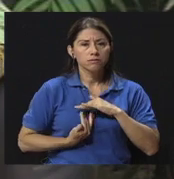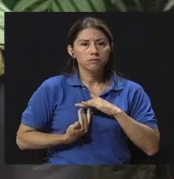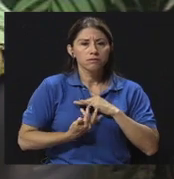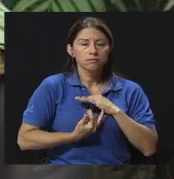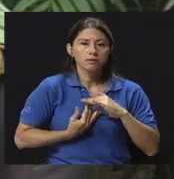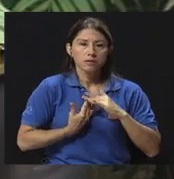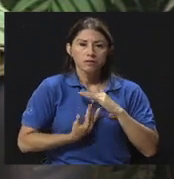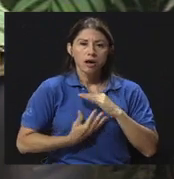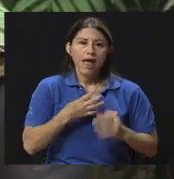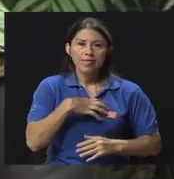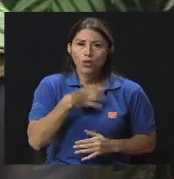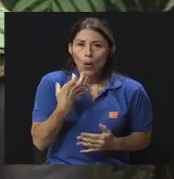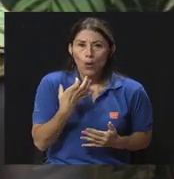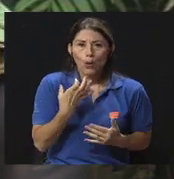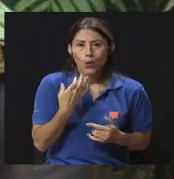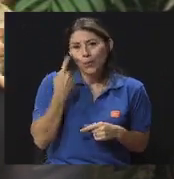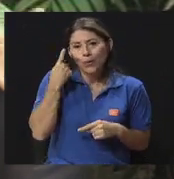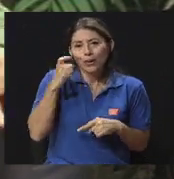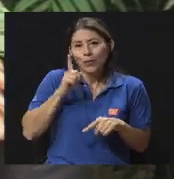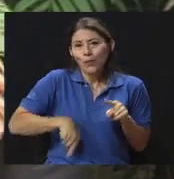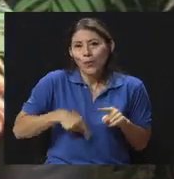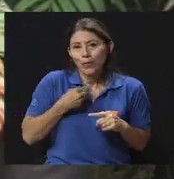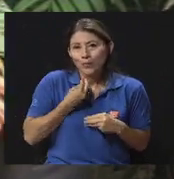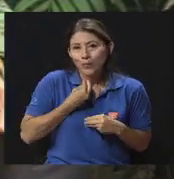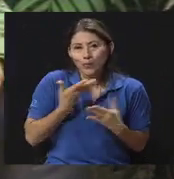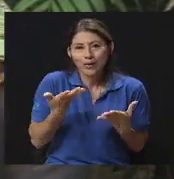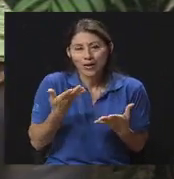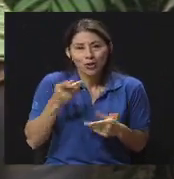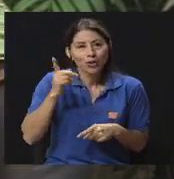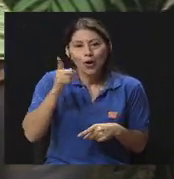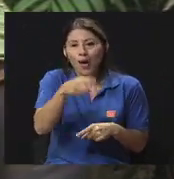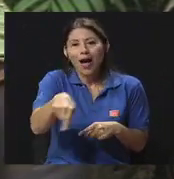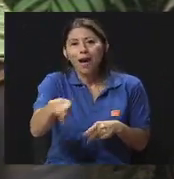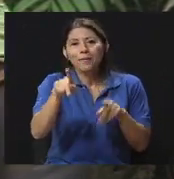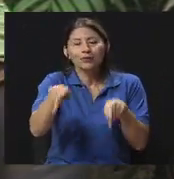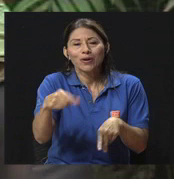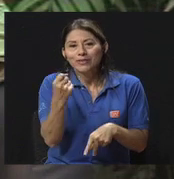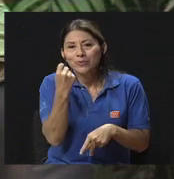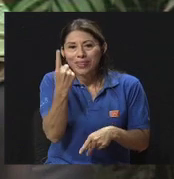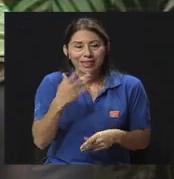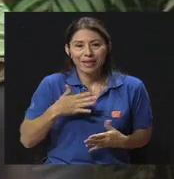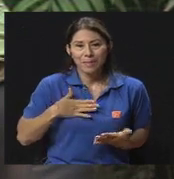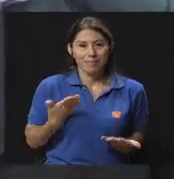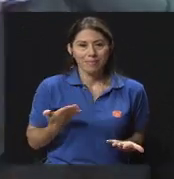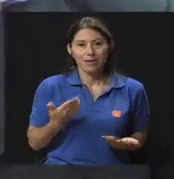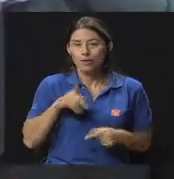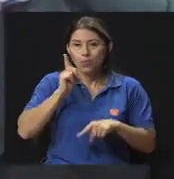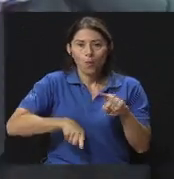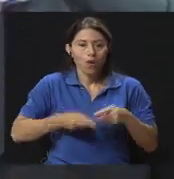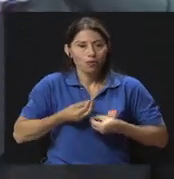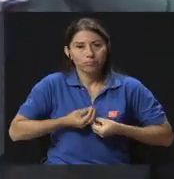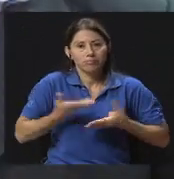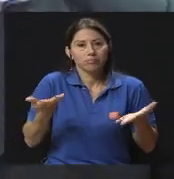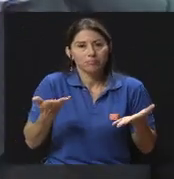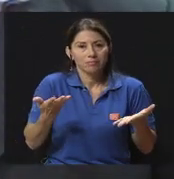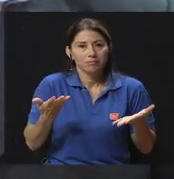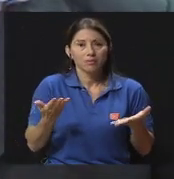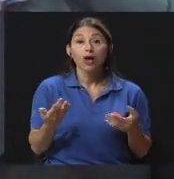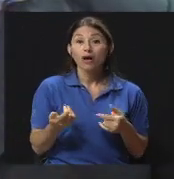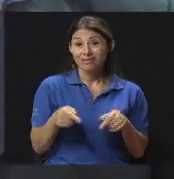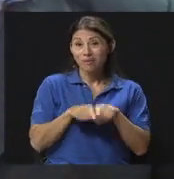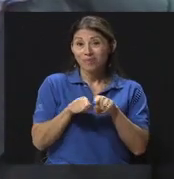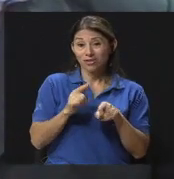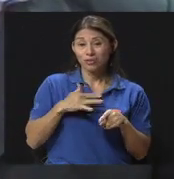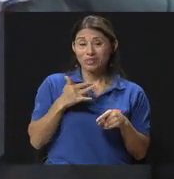decir de la manera que quiero, o no me entienden de la manera, o no me puedo expresar de la manera que quiero, ¿verdad? Cuando empiezo a sentirme disminuido